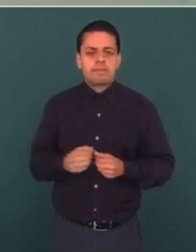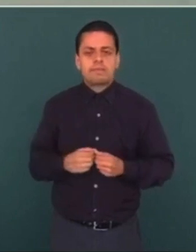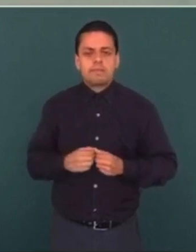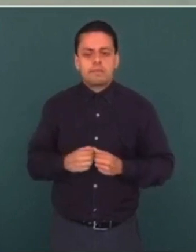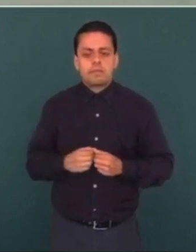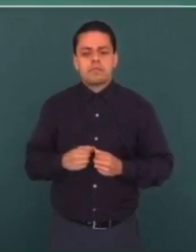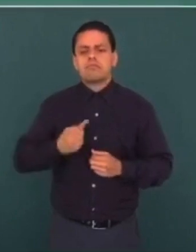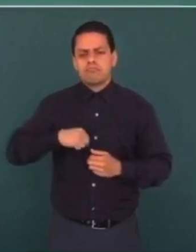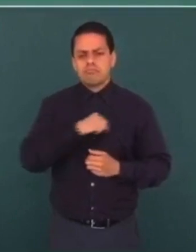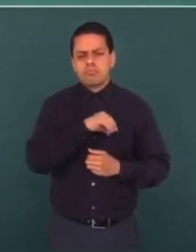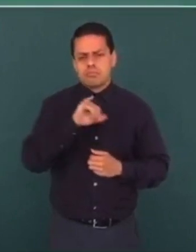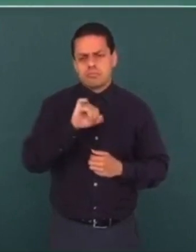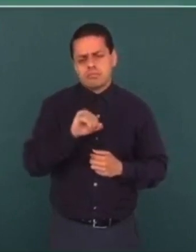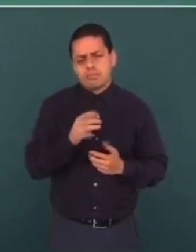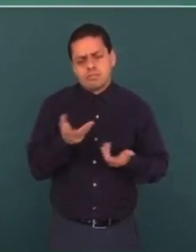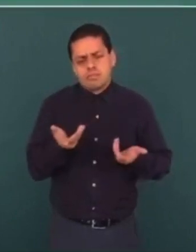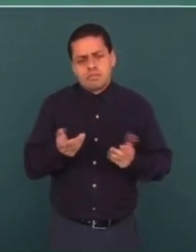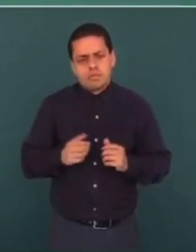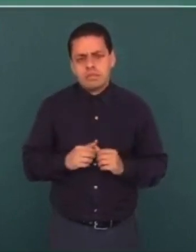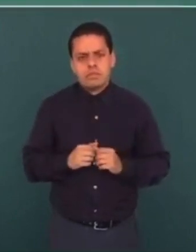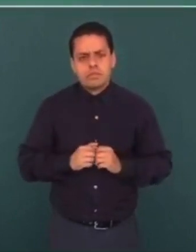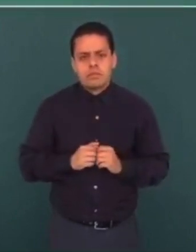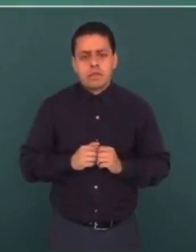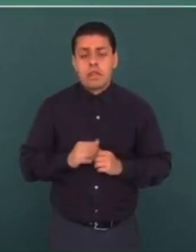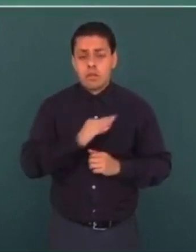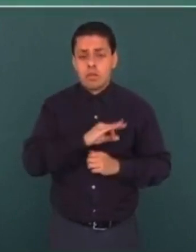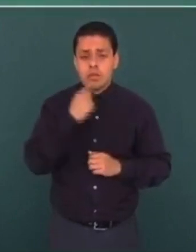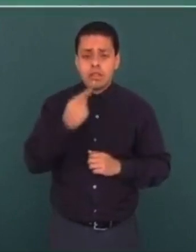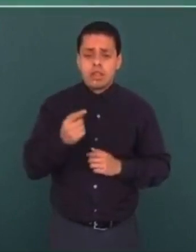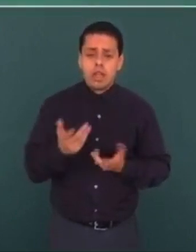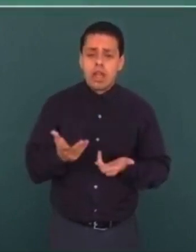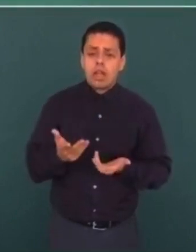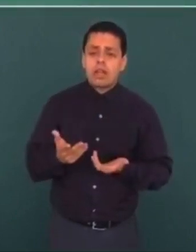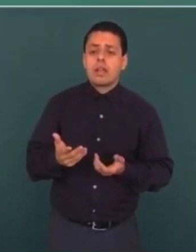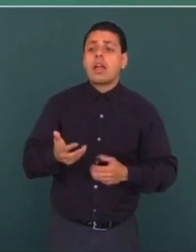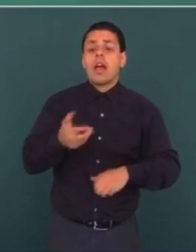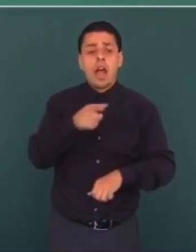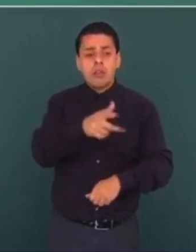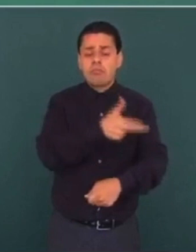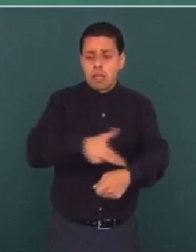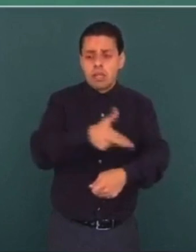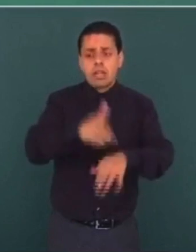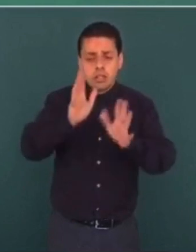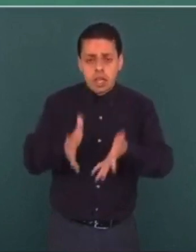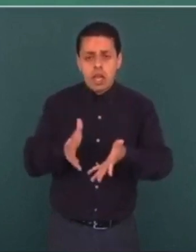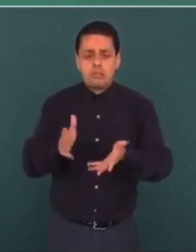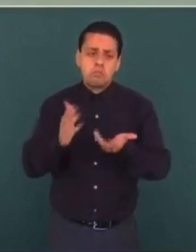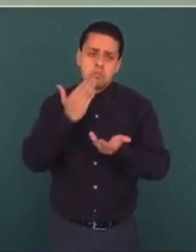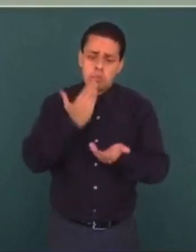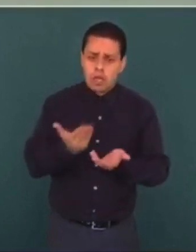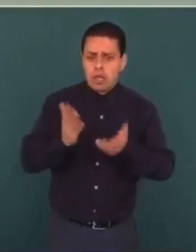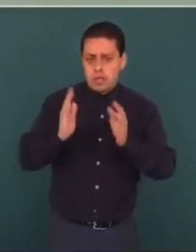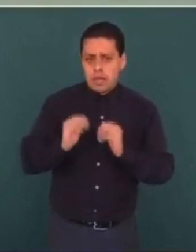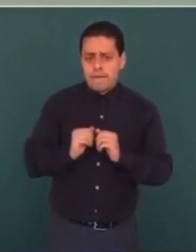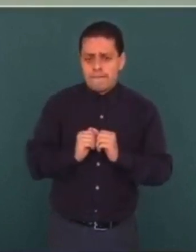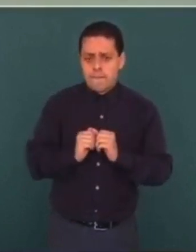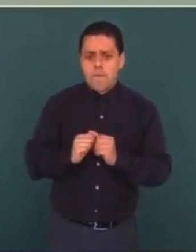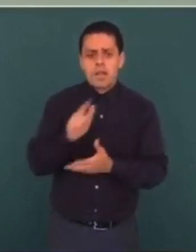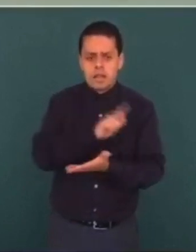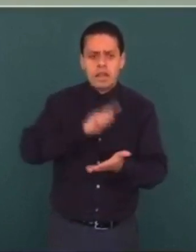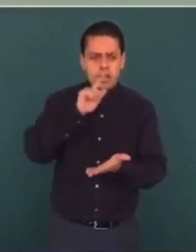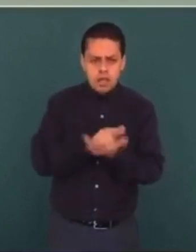Nosotros sí podemos decir que se reparó el daño y que de acuerdo a la I se